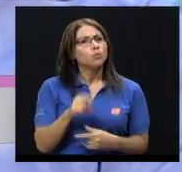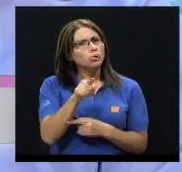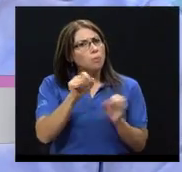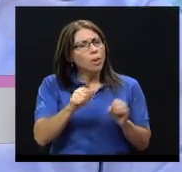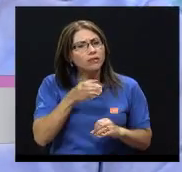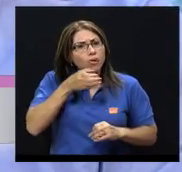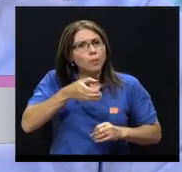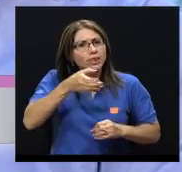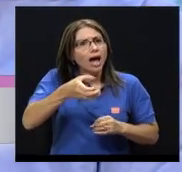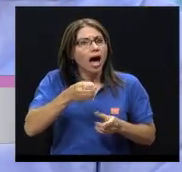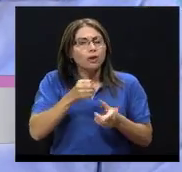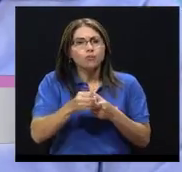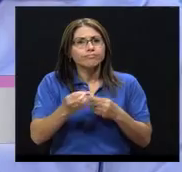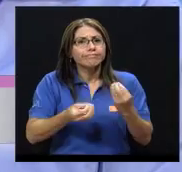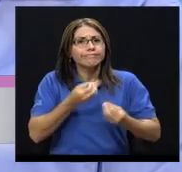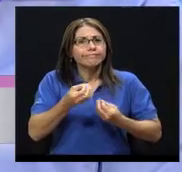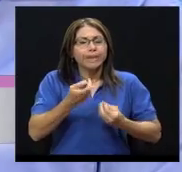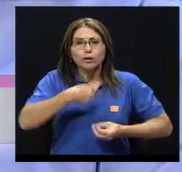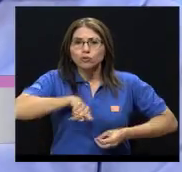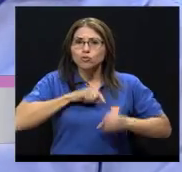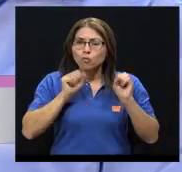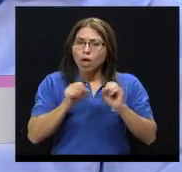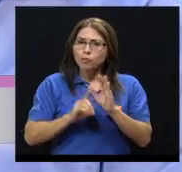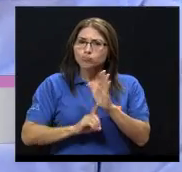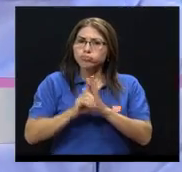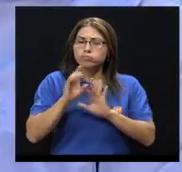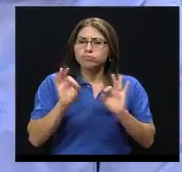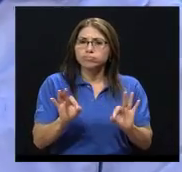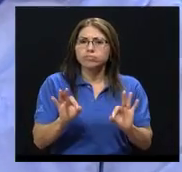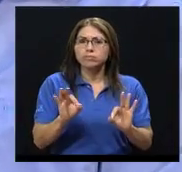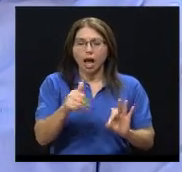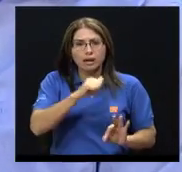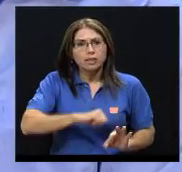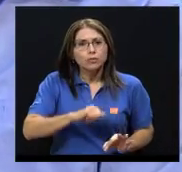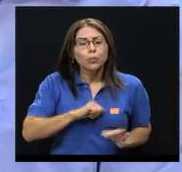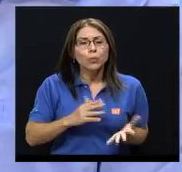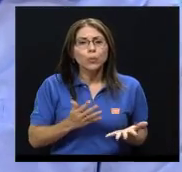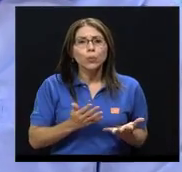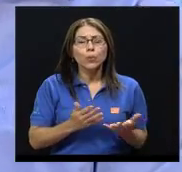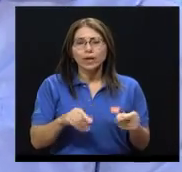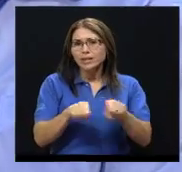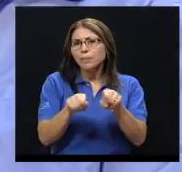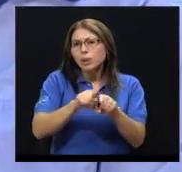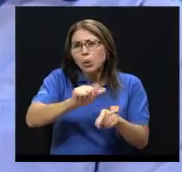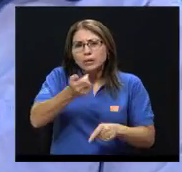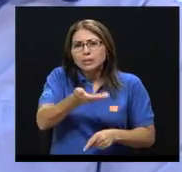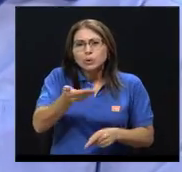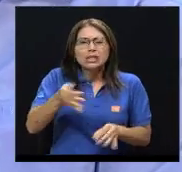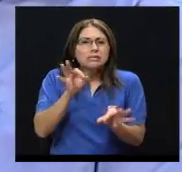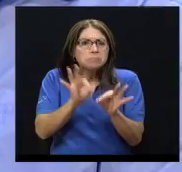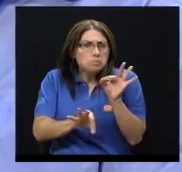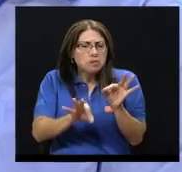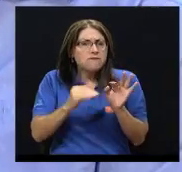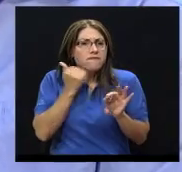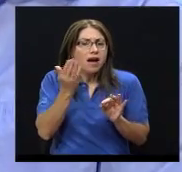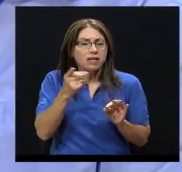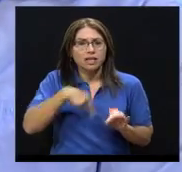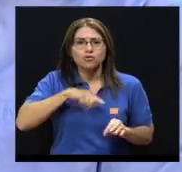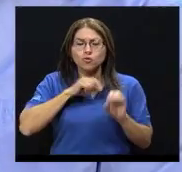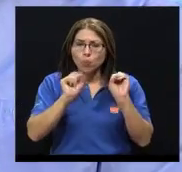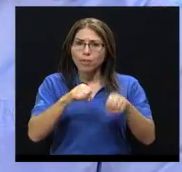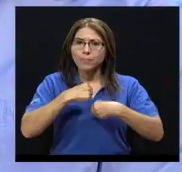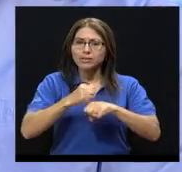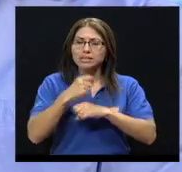practicar para que nos lleve a un desarrollo, aparte de, bueno, de tener la actitud y demás? Pero cositas así sencillas que podríamos ir